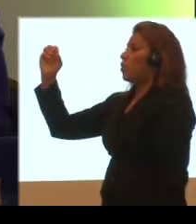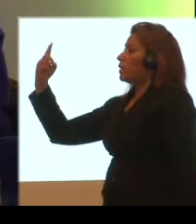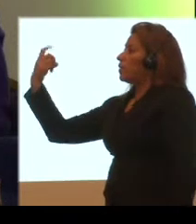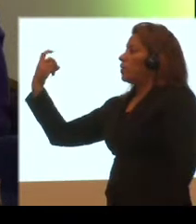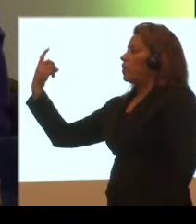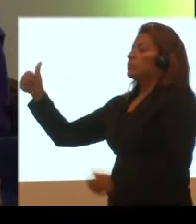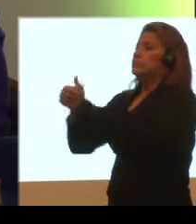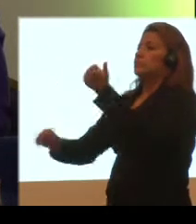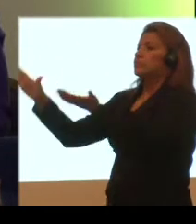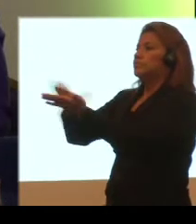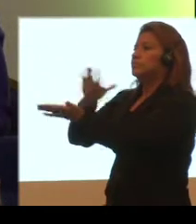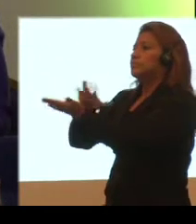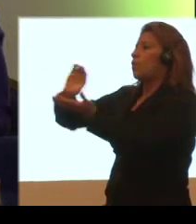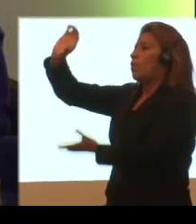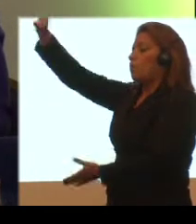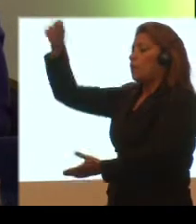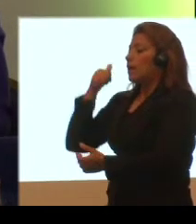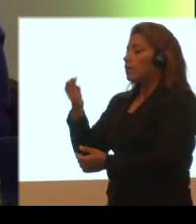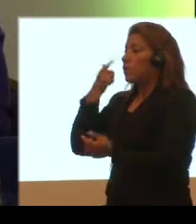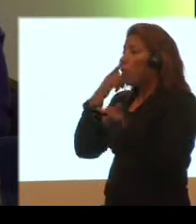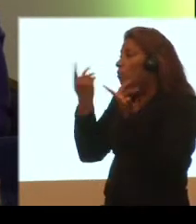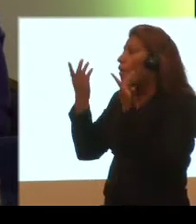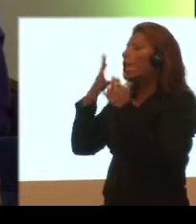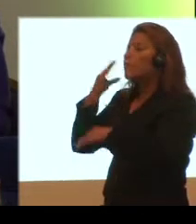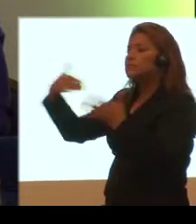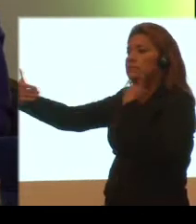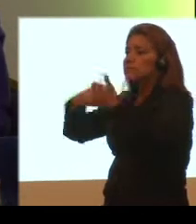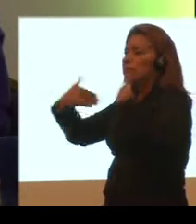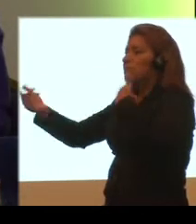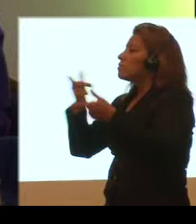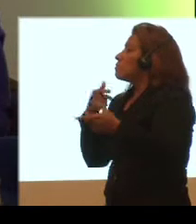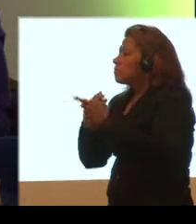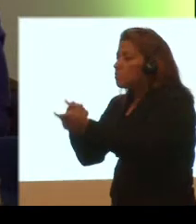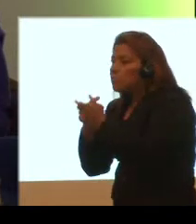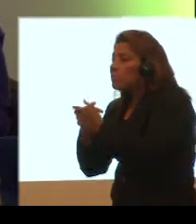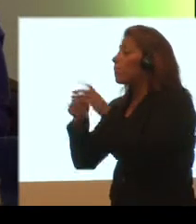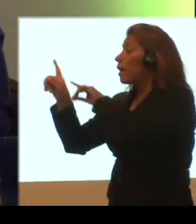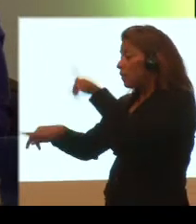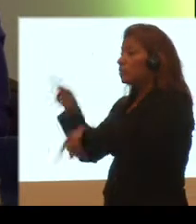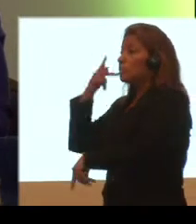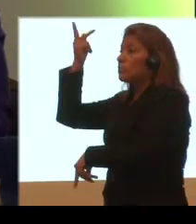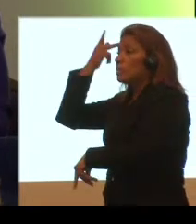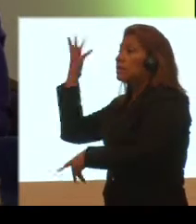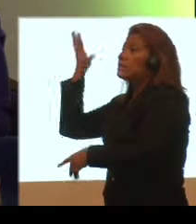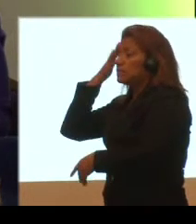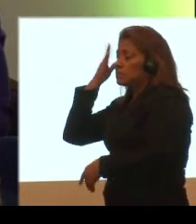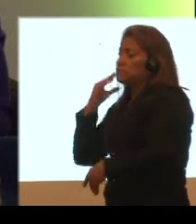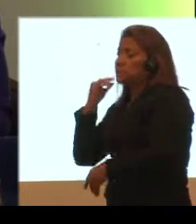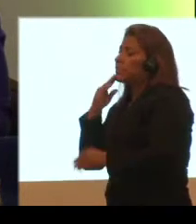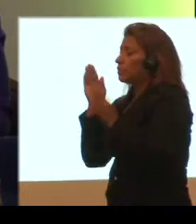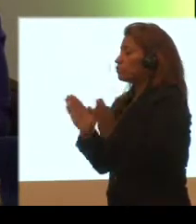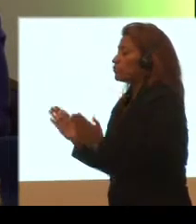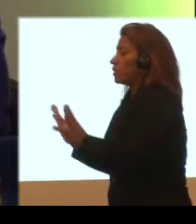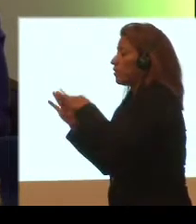ejecutan simulacros, tienen planes institucionales de emergencia y hay padres de familia capacitados en el uso